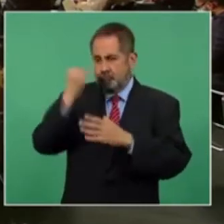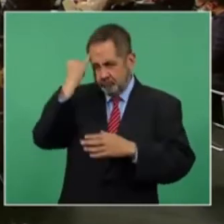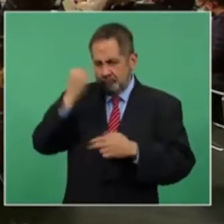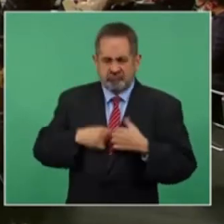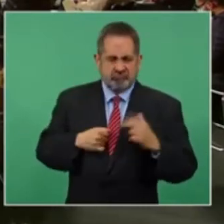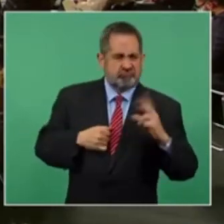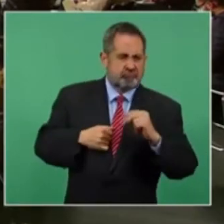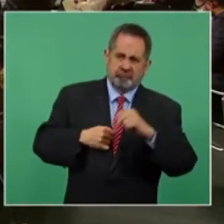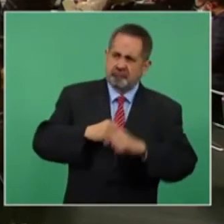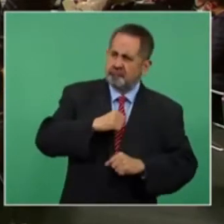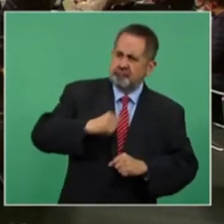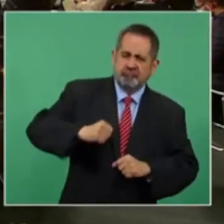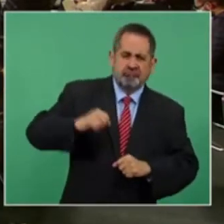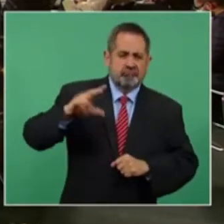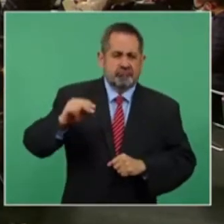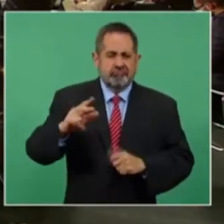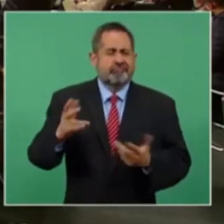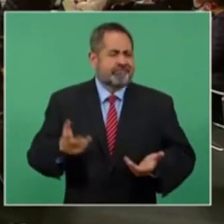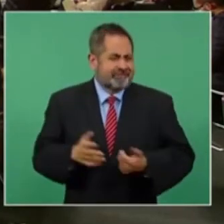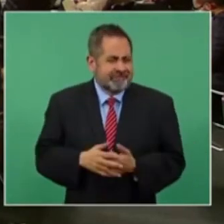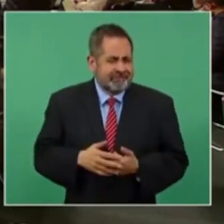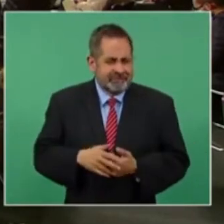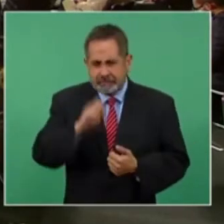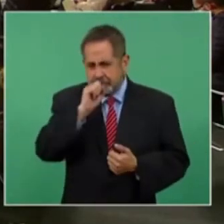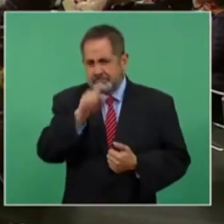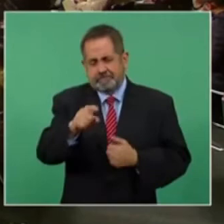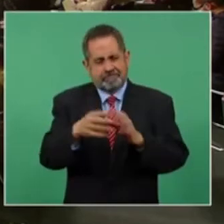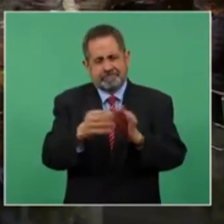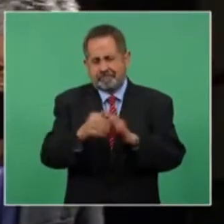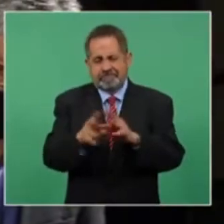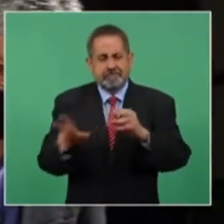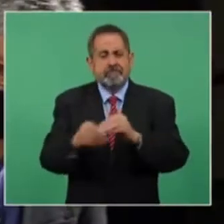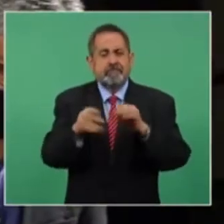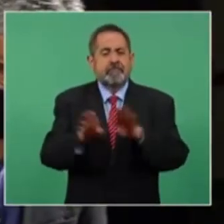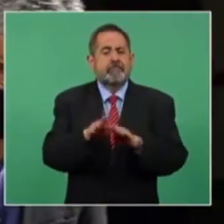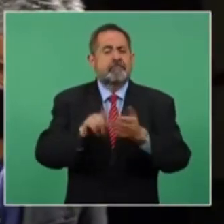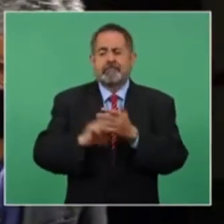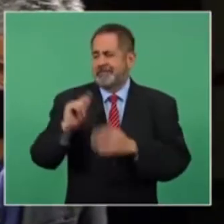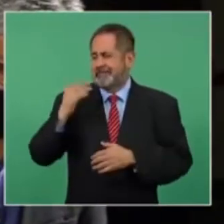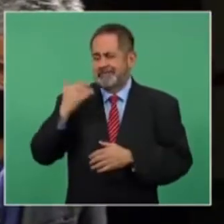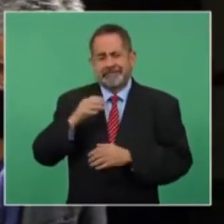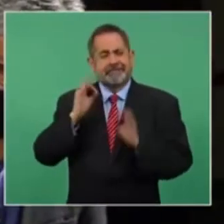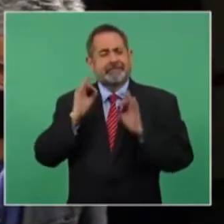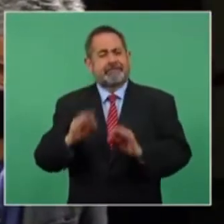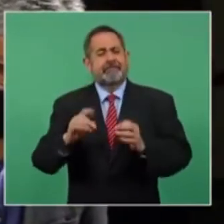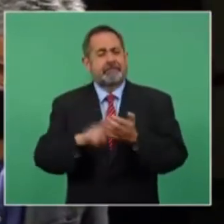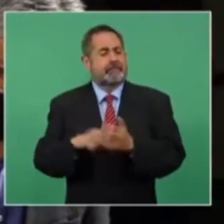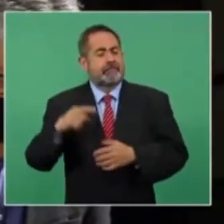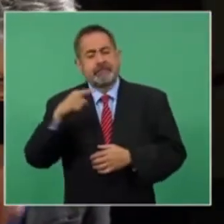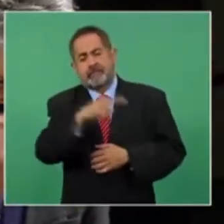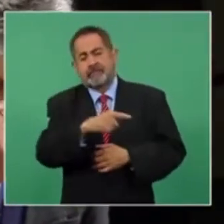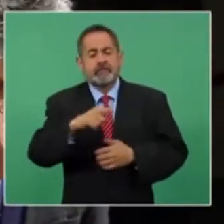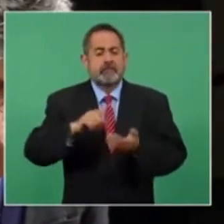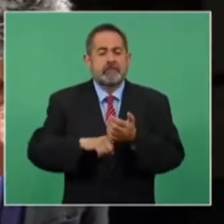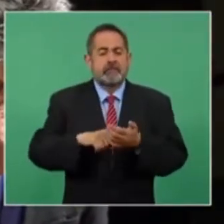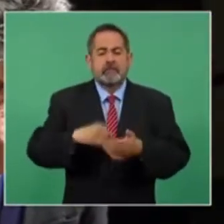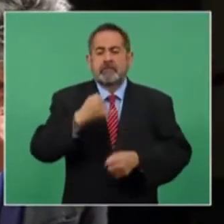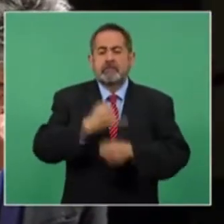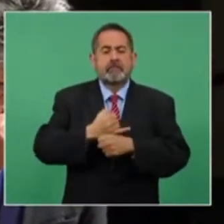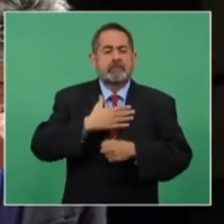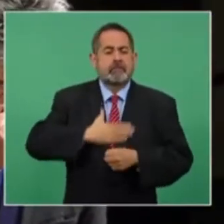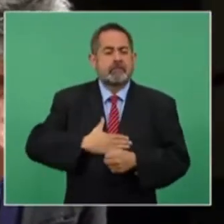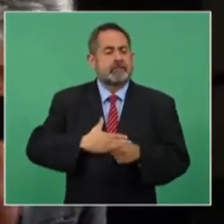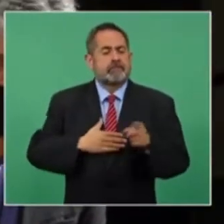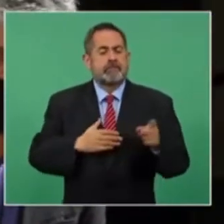distintas. Que también, dicho sea de paso, está lo más reciente, que estaban hablando de injusticias,